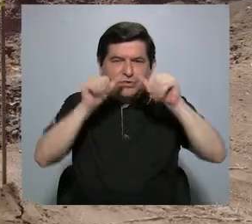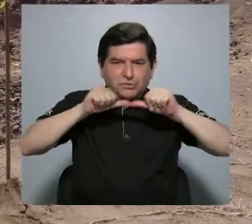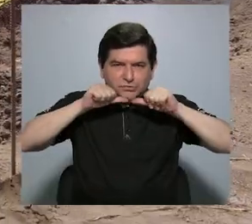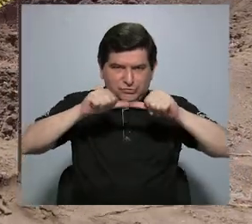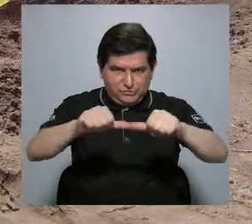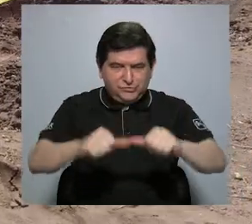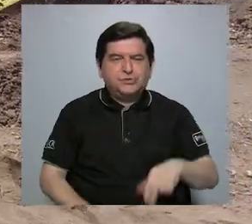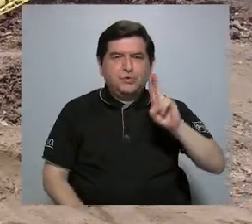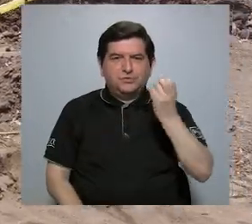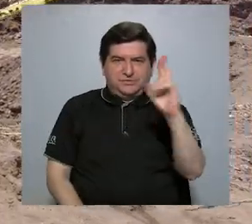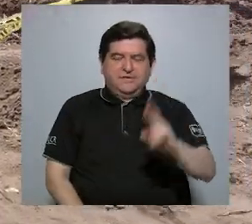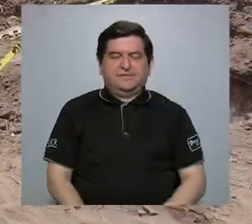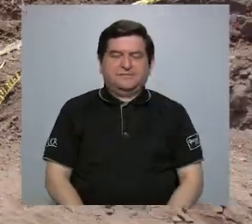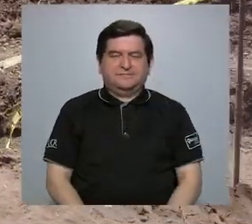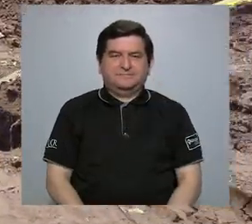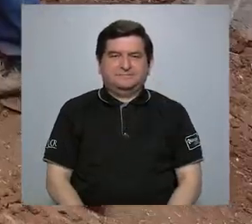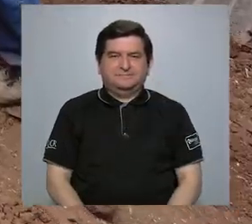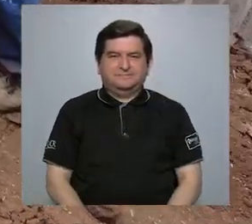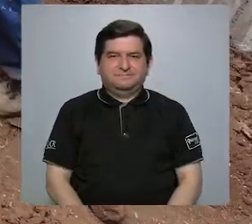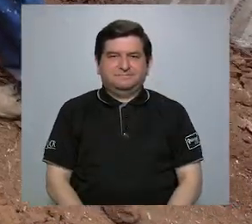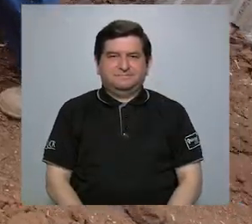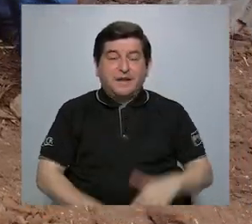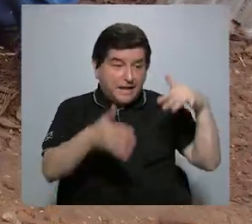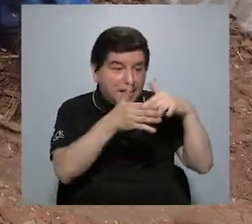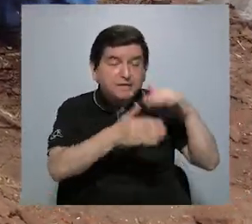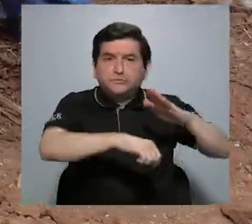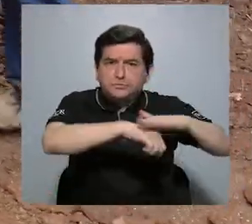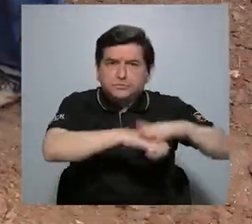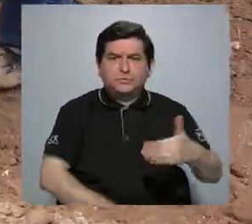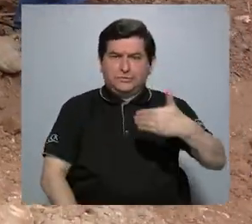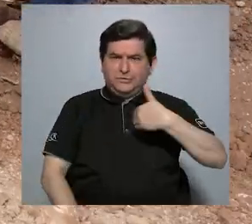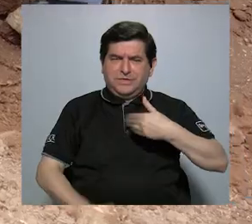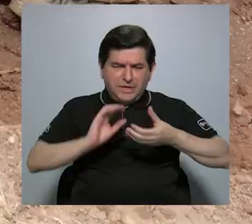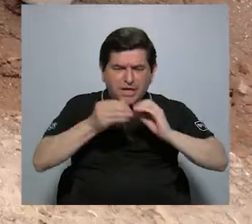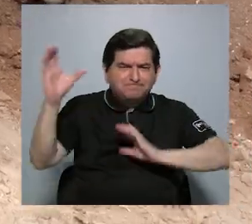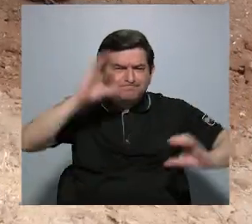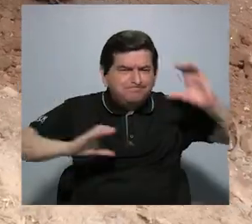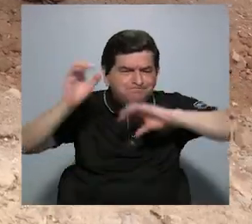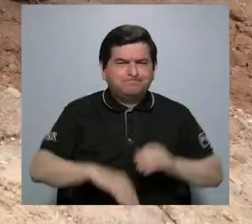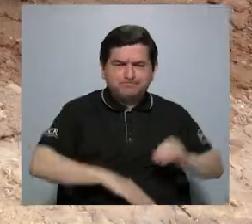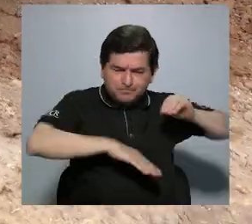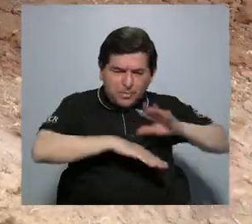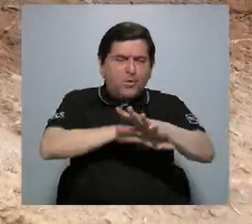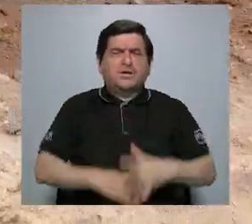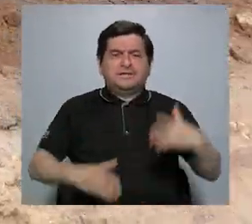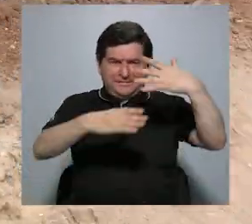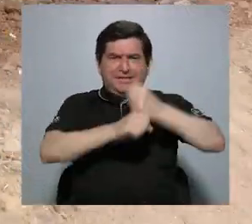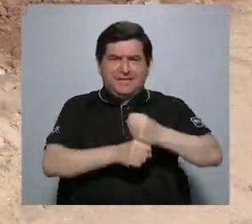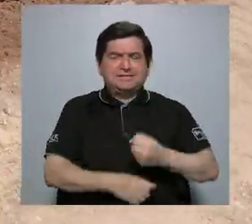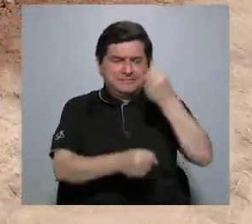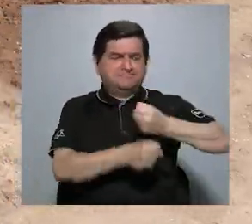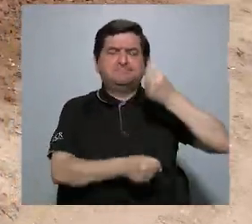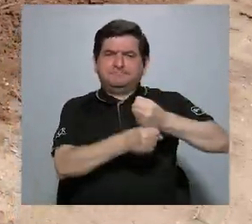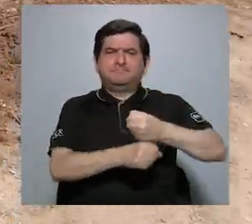Sostenible de la UCR, CIEDES. El estudio permitió contar con datos científicos que orientaron la realización de